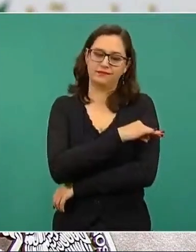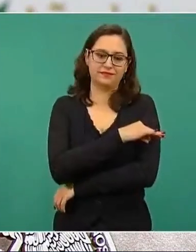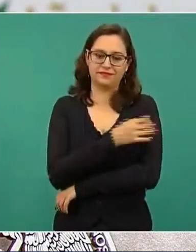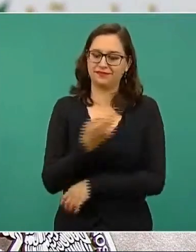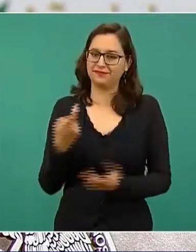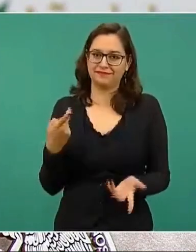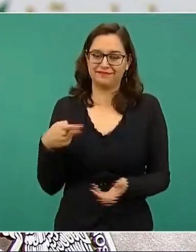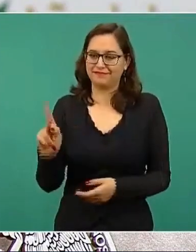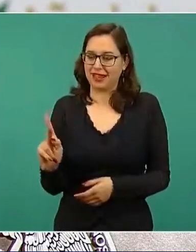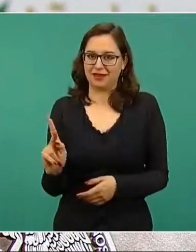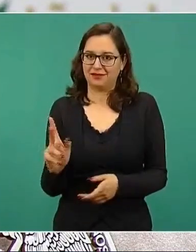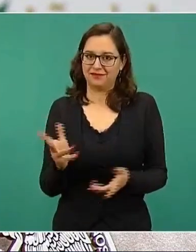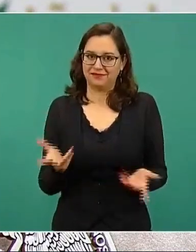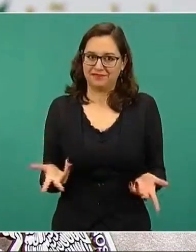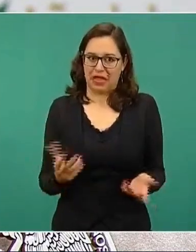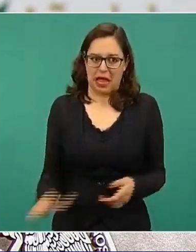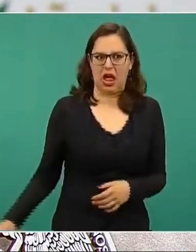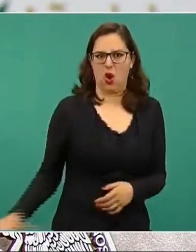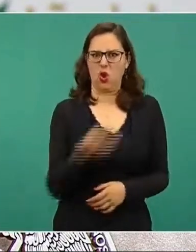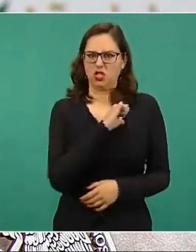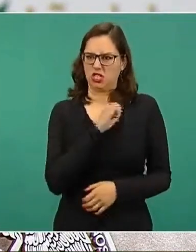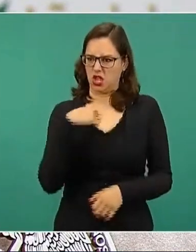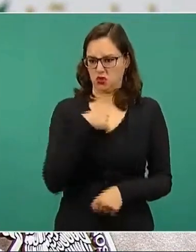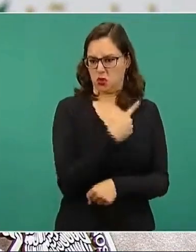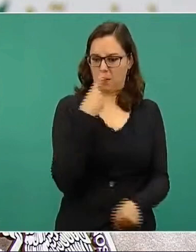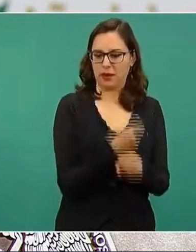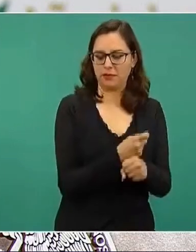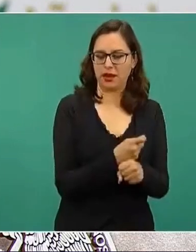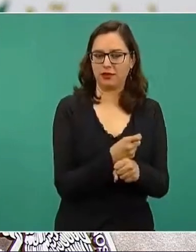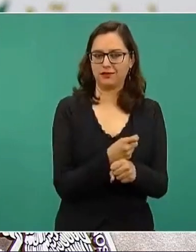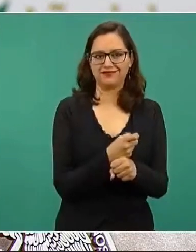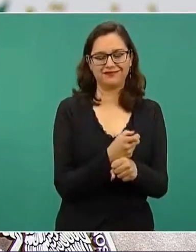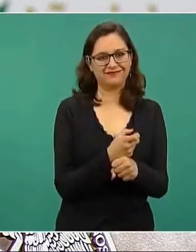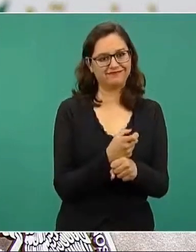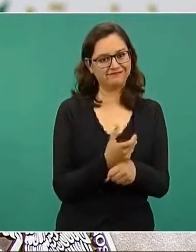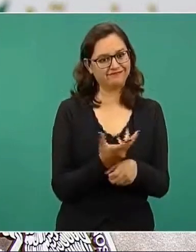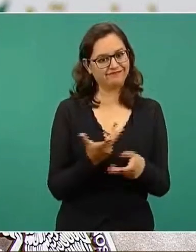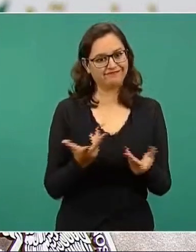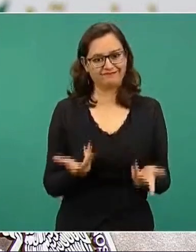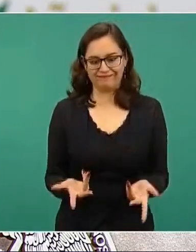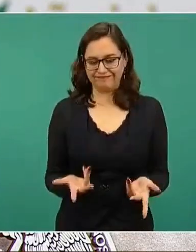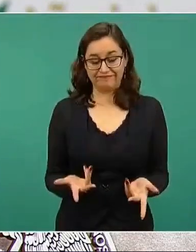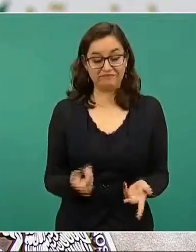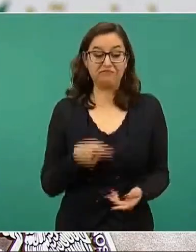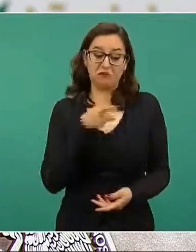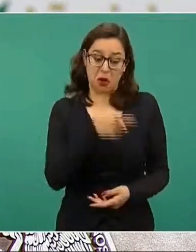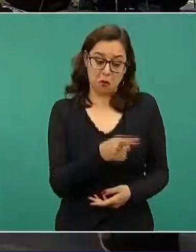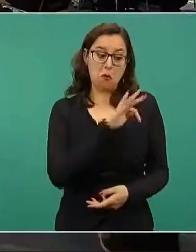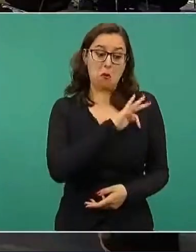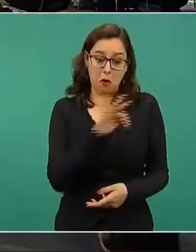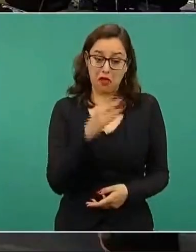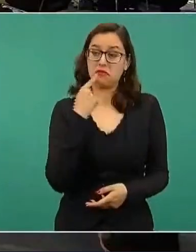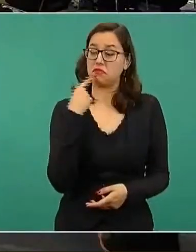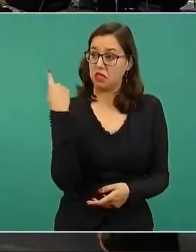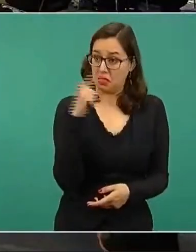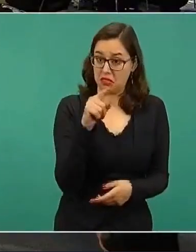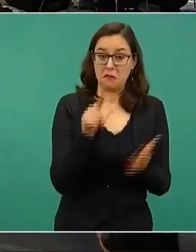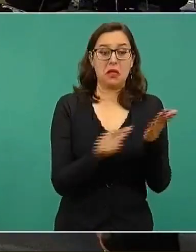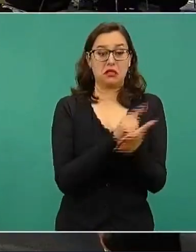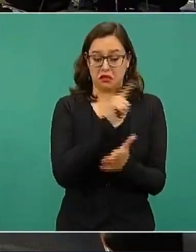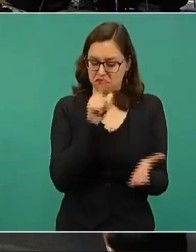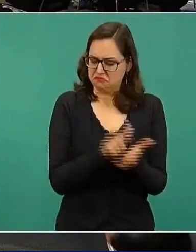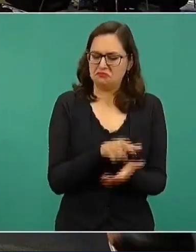extremadamente individualista que lleva a utilizar un recurso, está claro, legítimo, también legal,